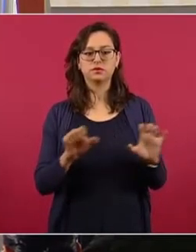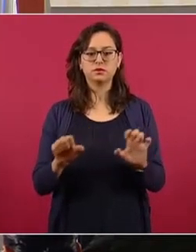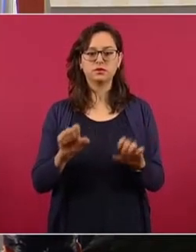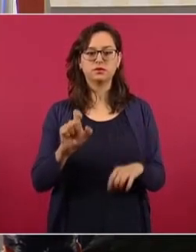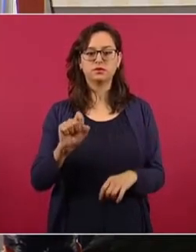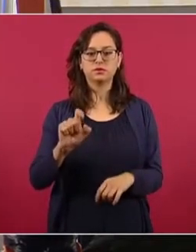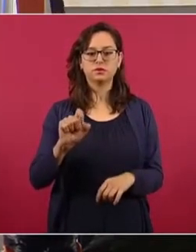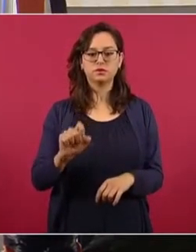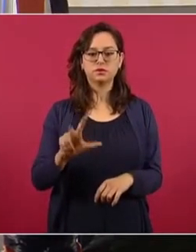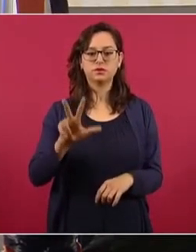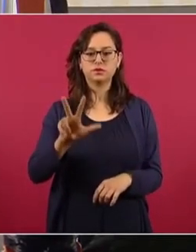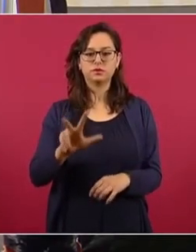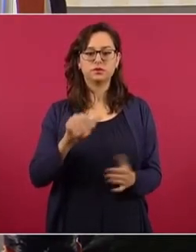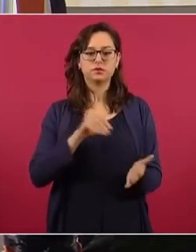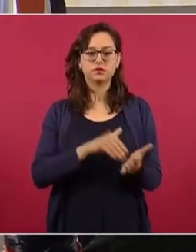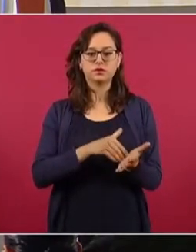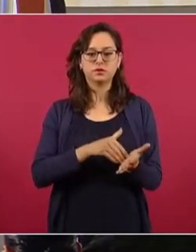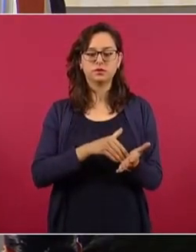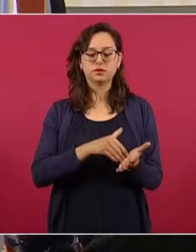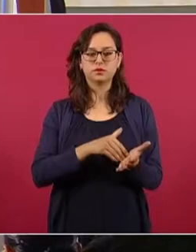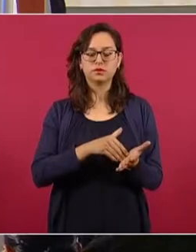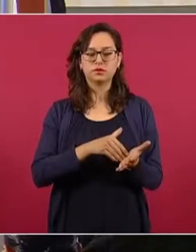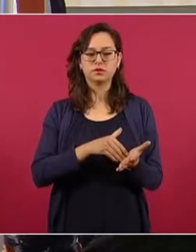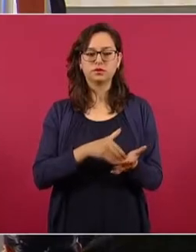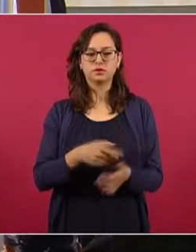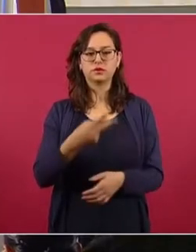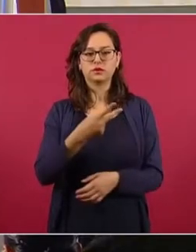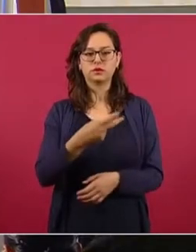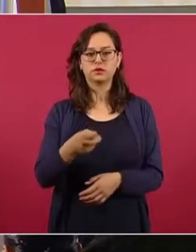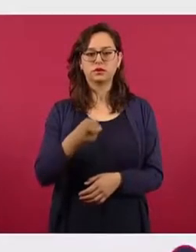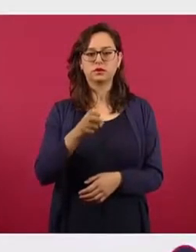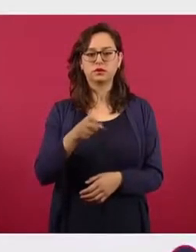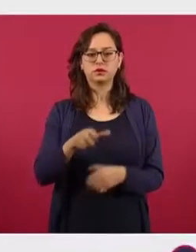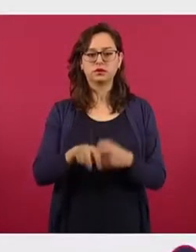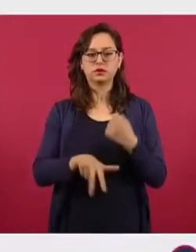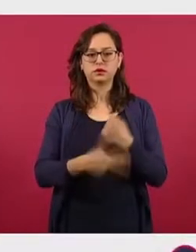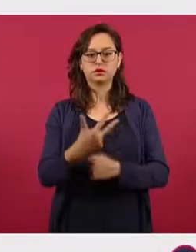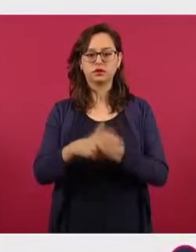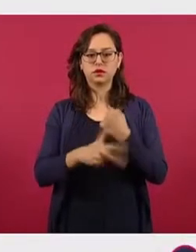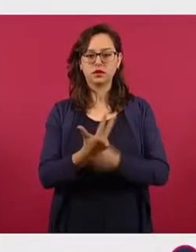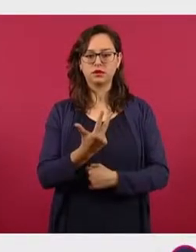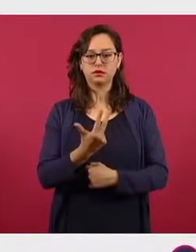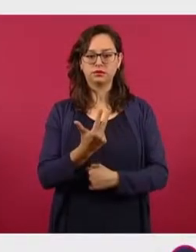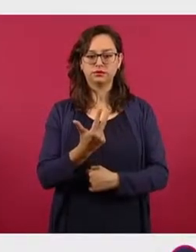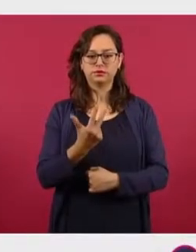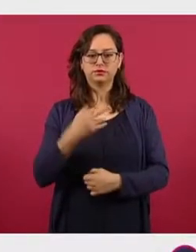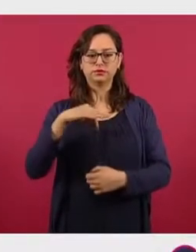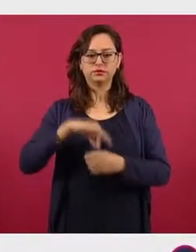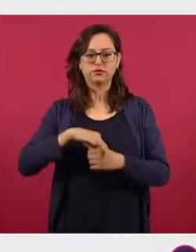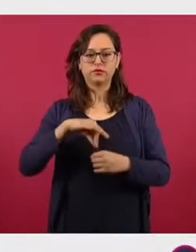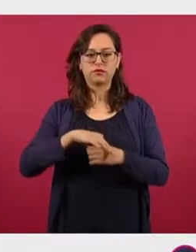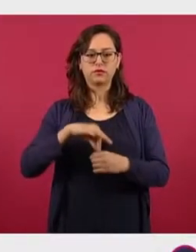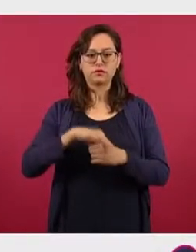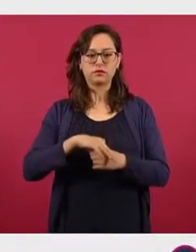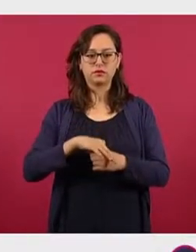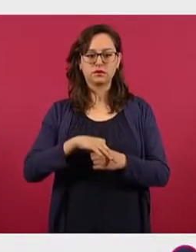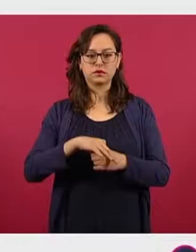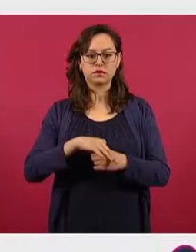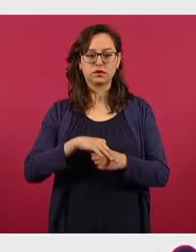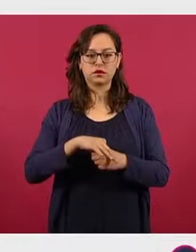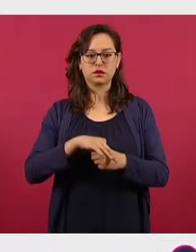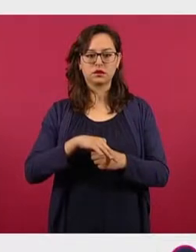213 para el candidato de la…